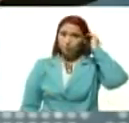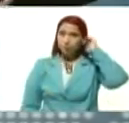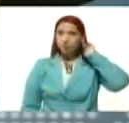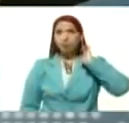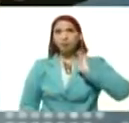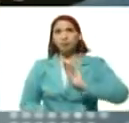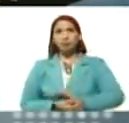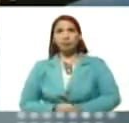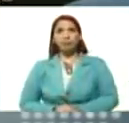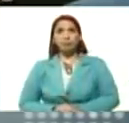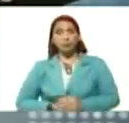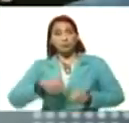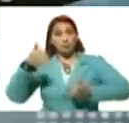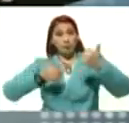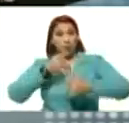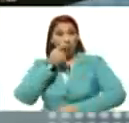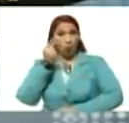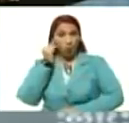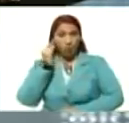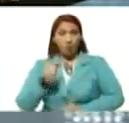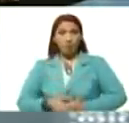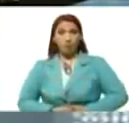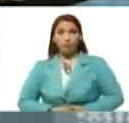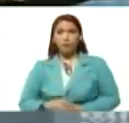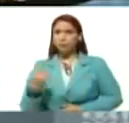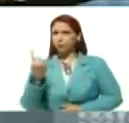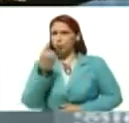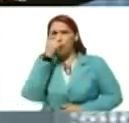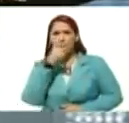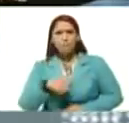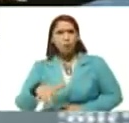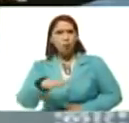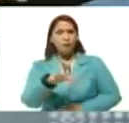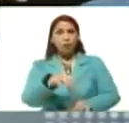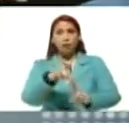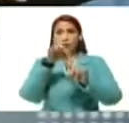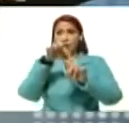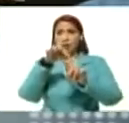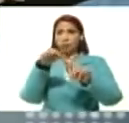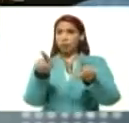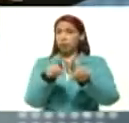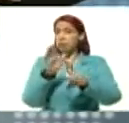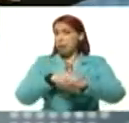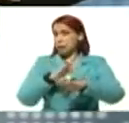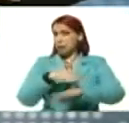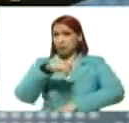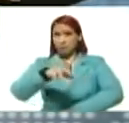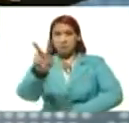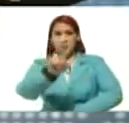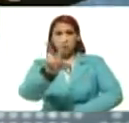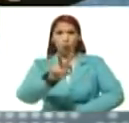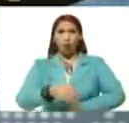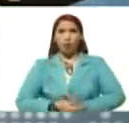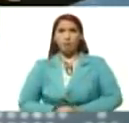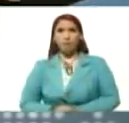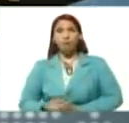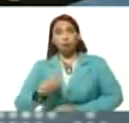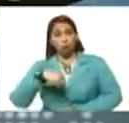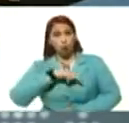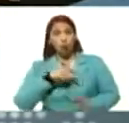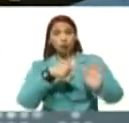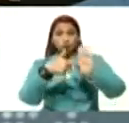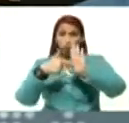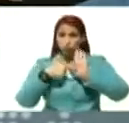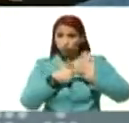candidatas y candidatos que sólo el pueblo elige, como es en Venezuela. En Venezuela lo demostramos,